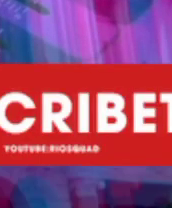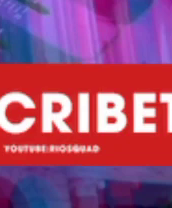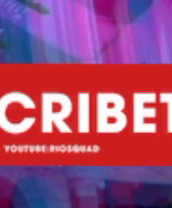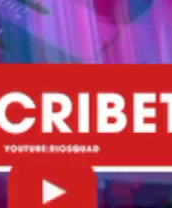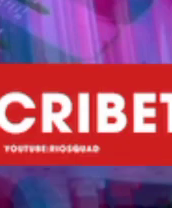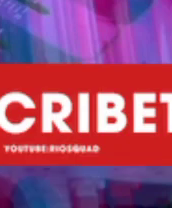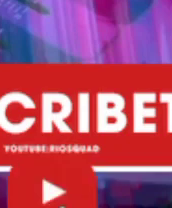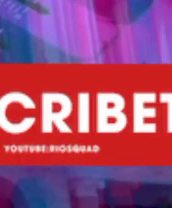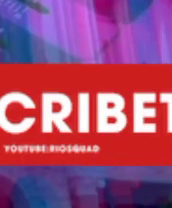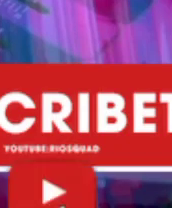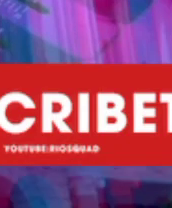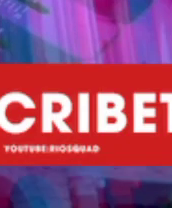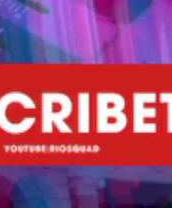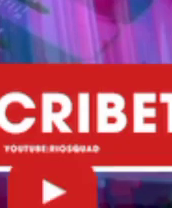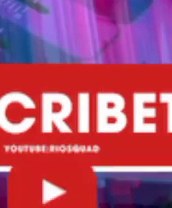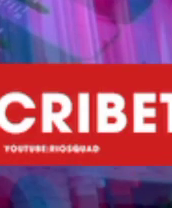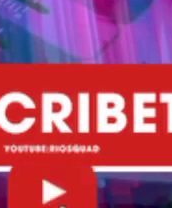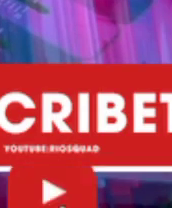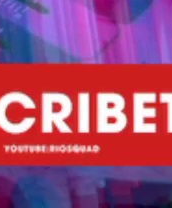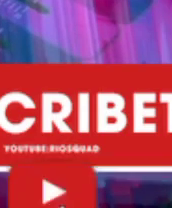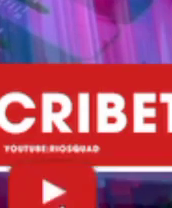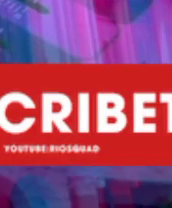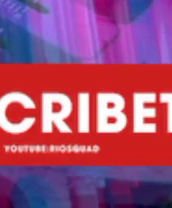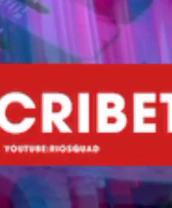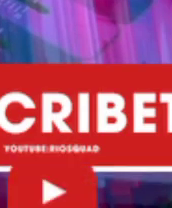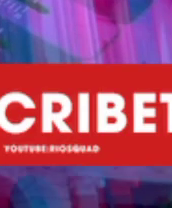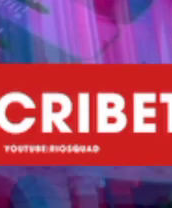CMHW, ahora en YouTube. CMHW. CMHW. CMHW. CMHW.